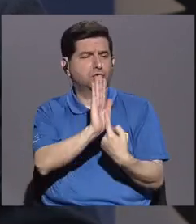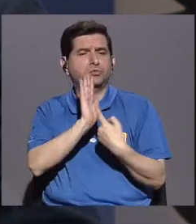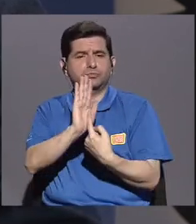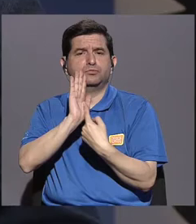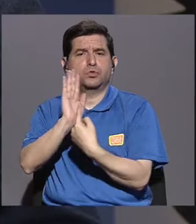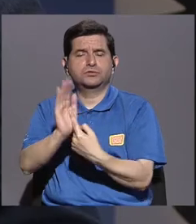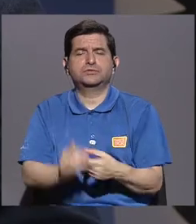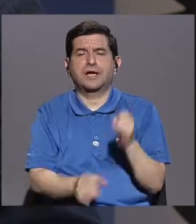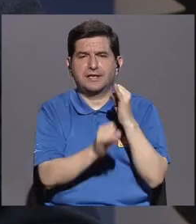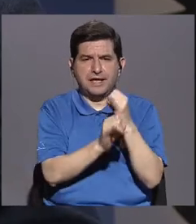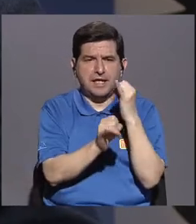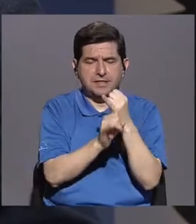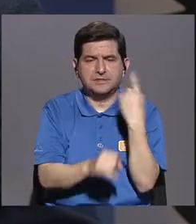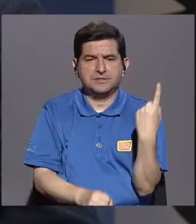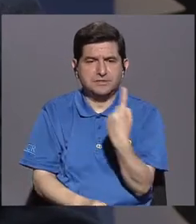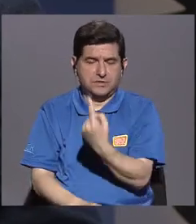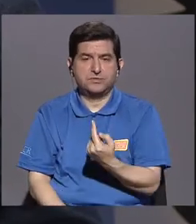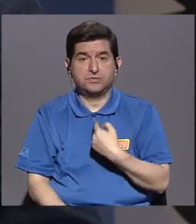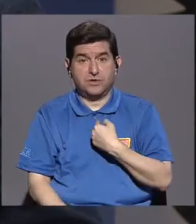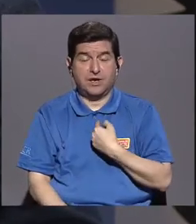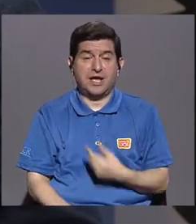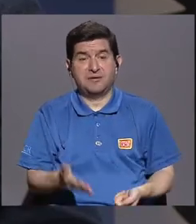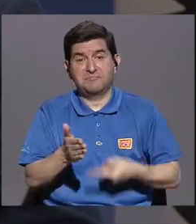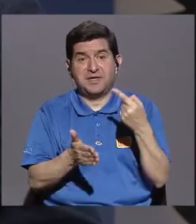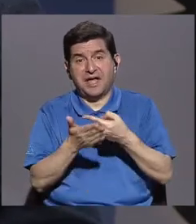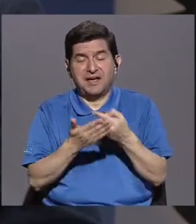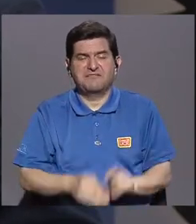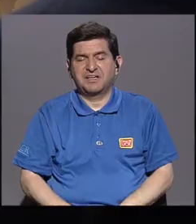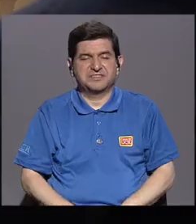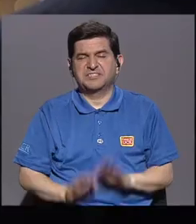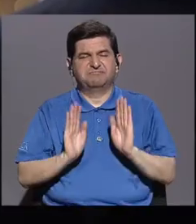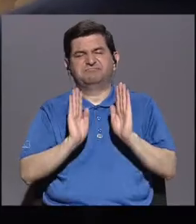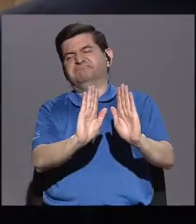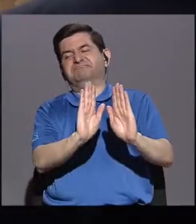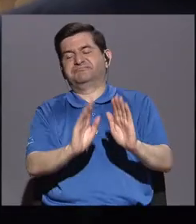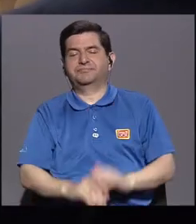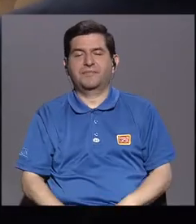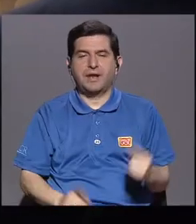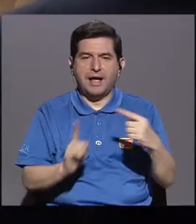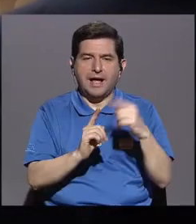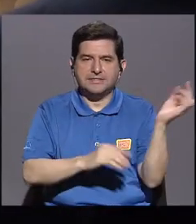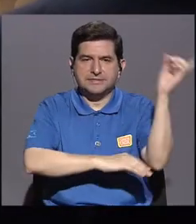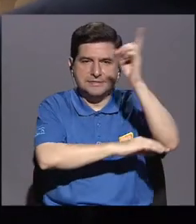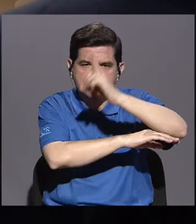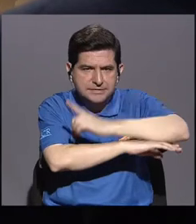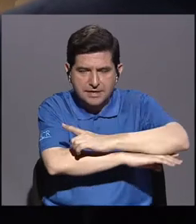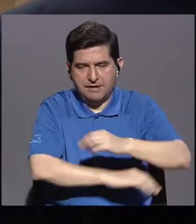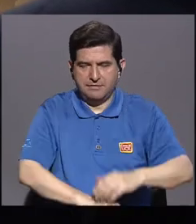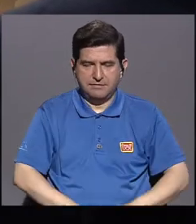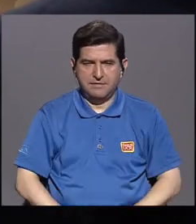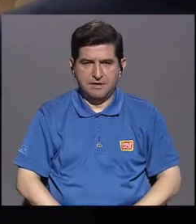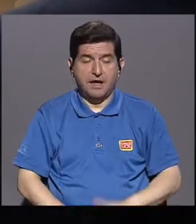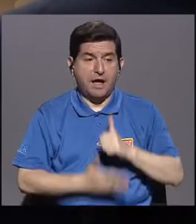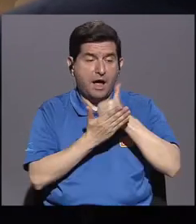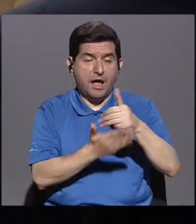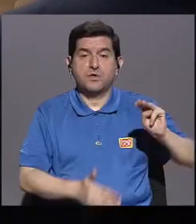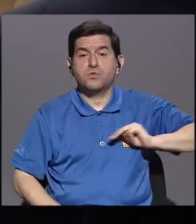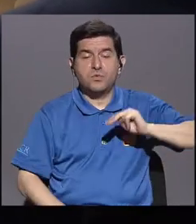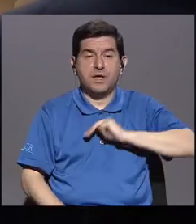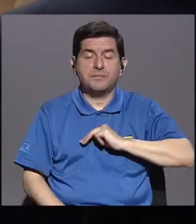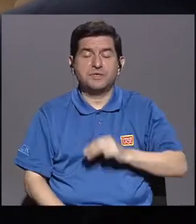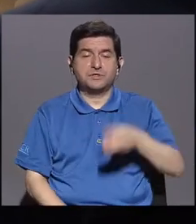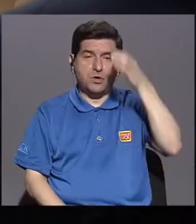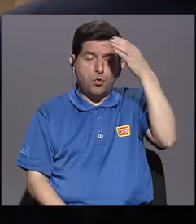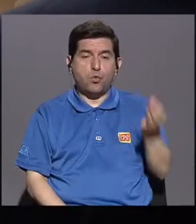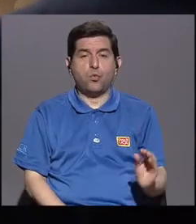de institución a institución y donde me cerraban varias veces la puerta. Fue hasta un día que con ayuda del Ministerio de Cultura y